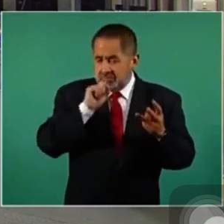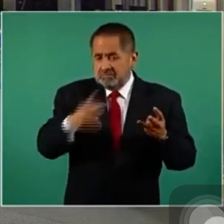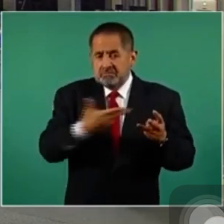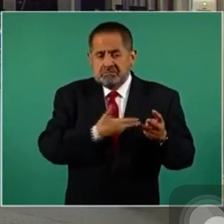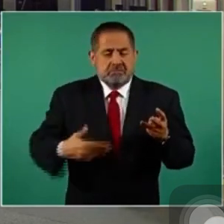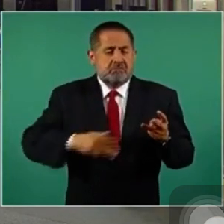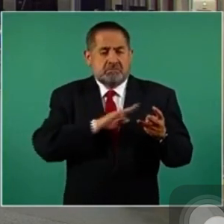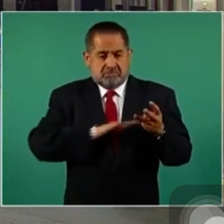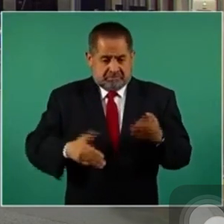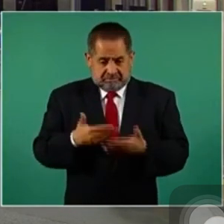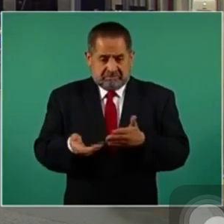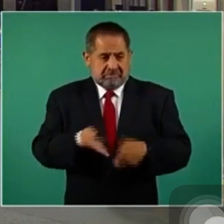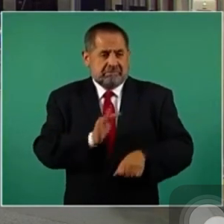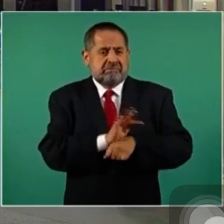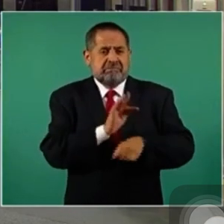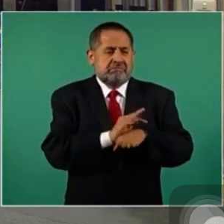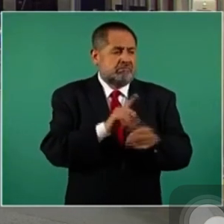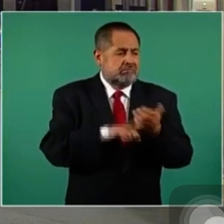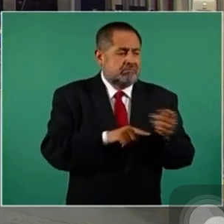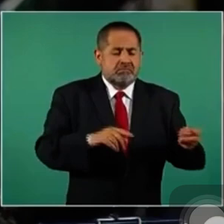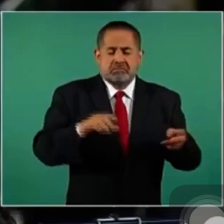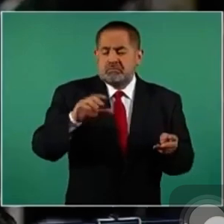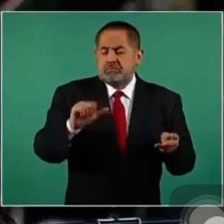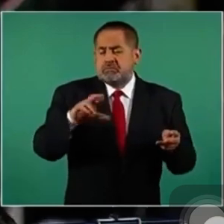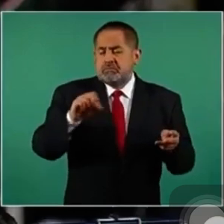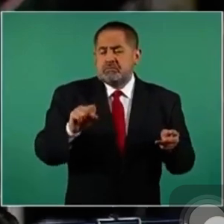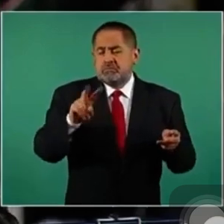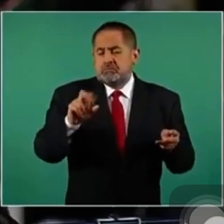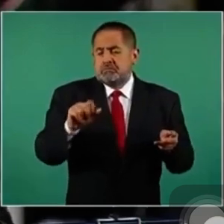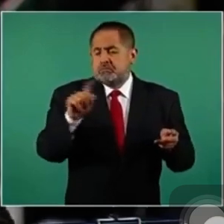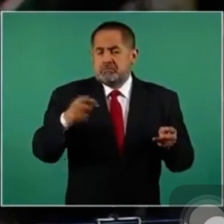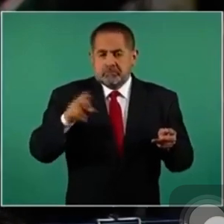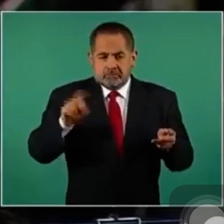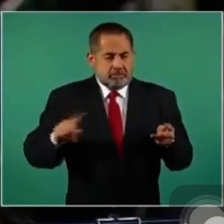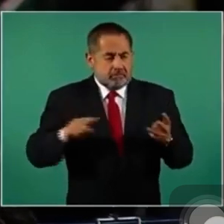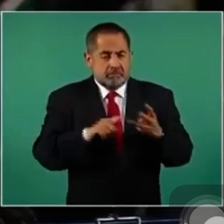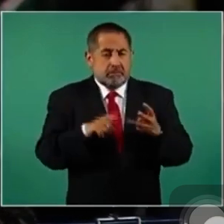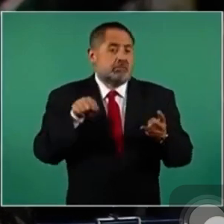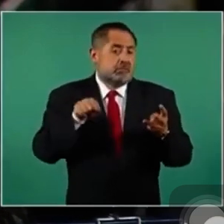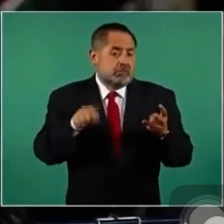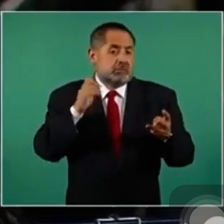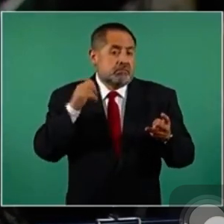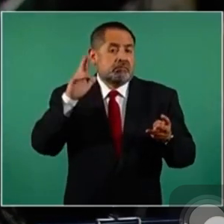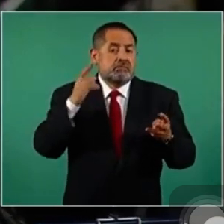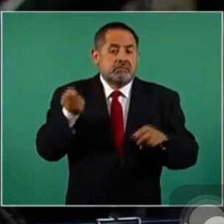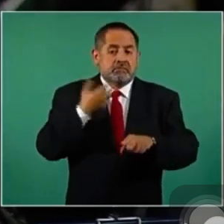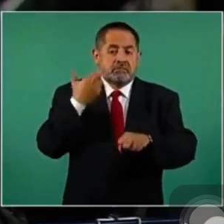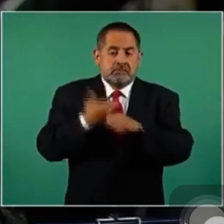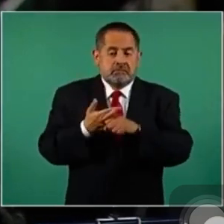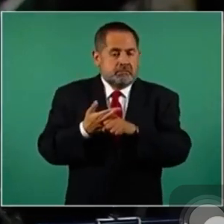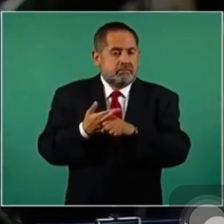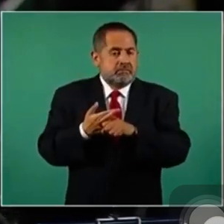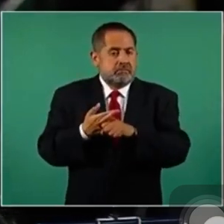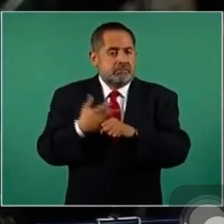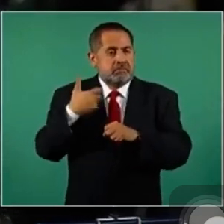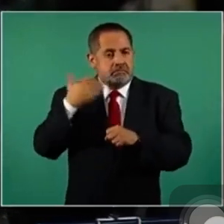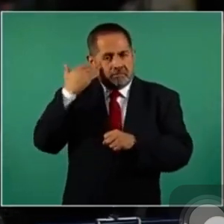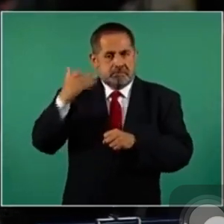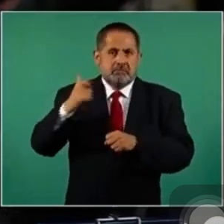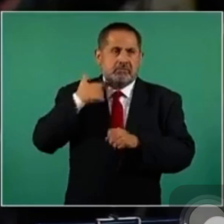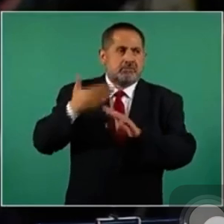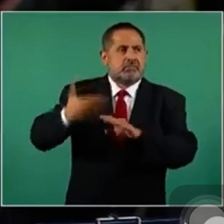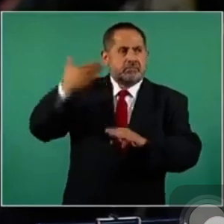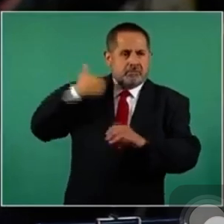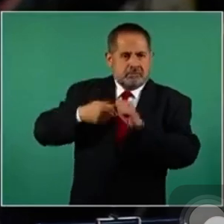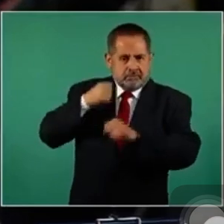actual, Carlos Osorio Morales Vázquez, que fue secretario de Medio Ambiente en el sexenio